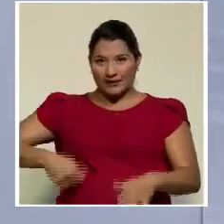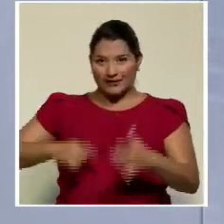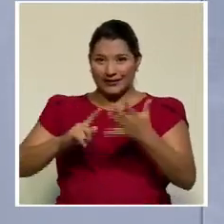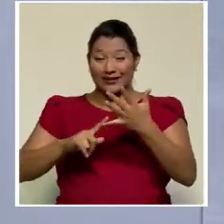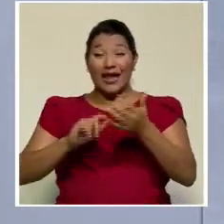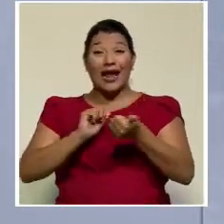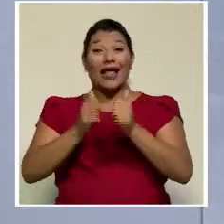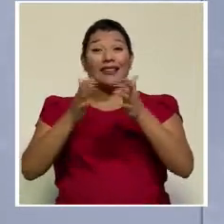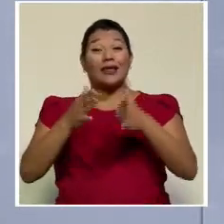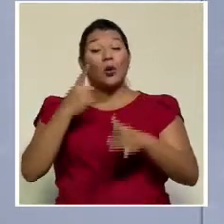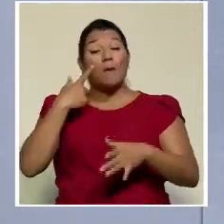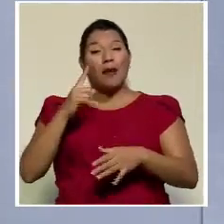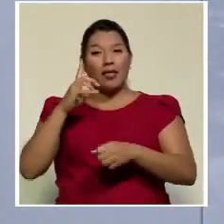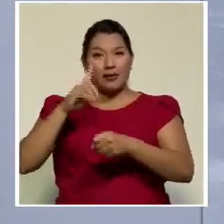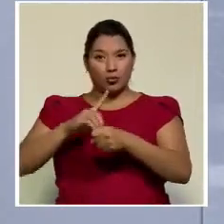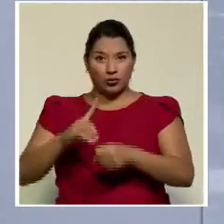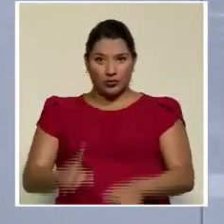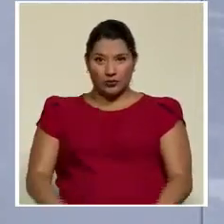candidato a diputado.